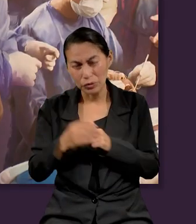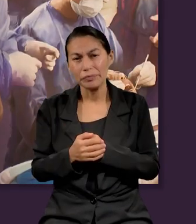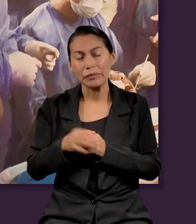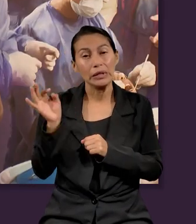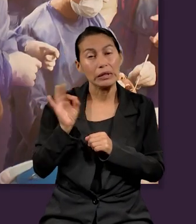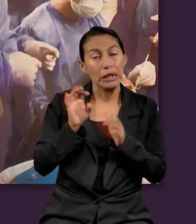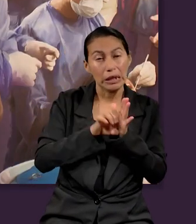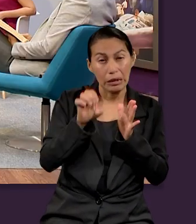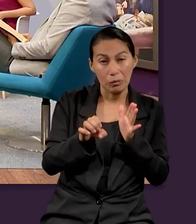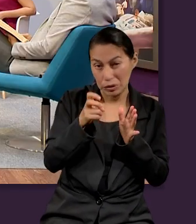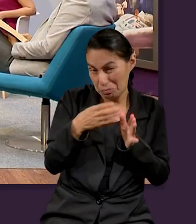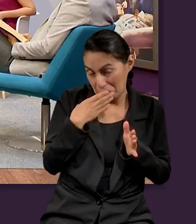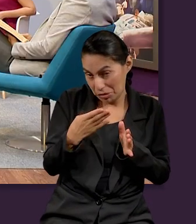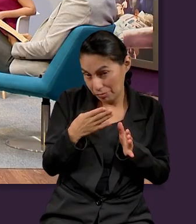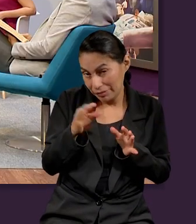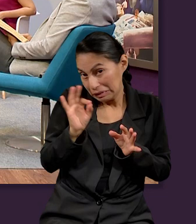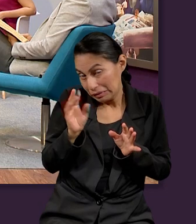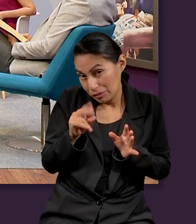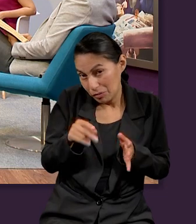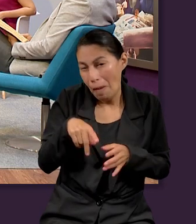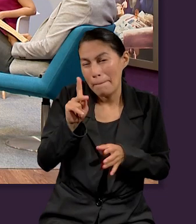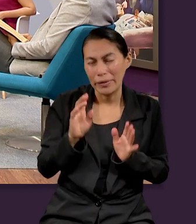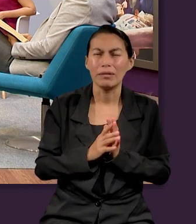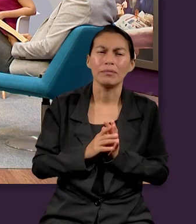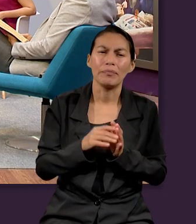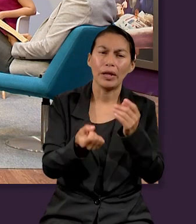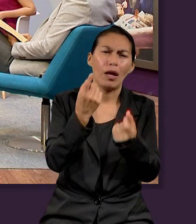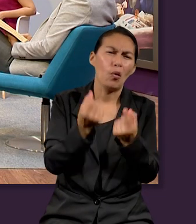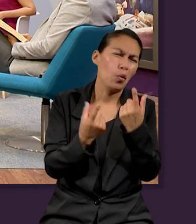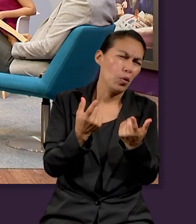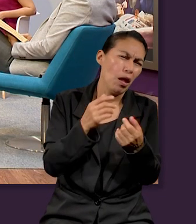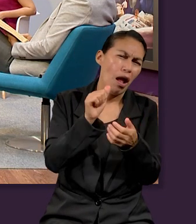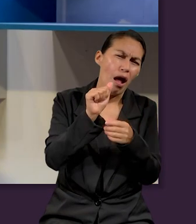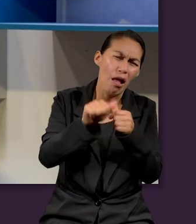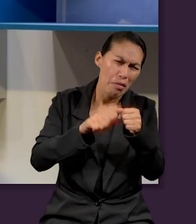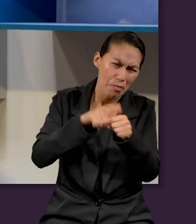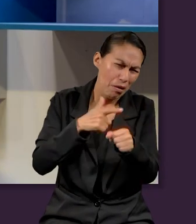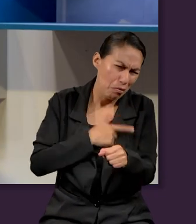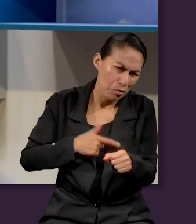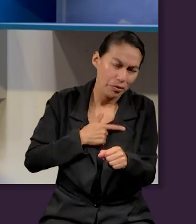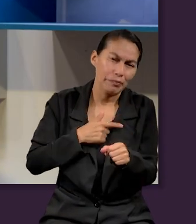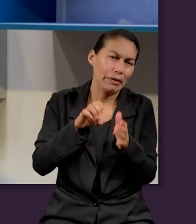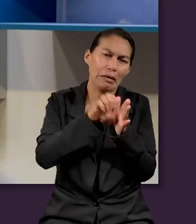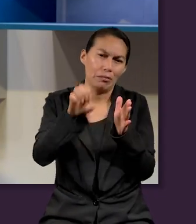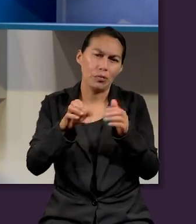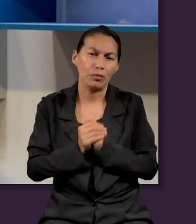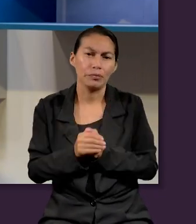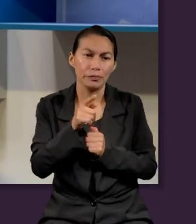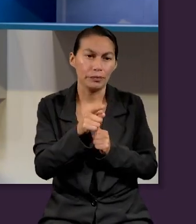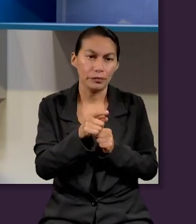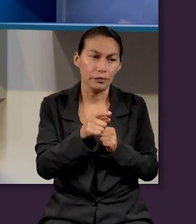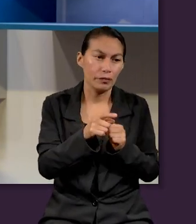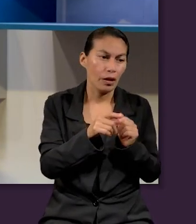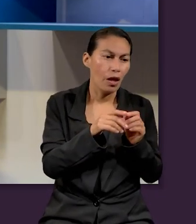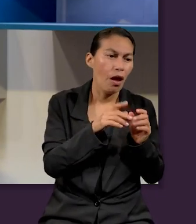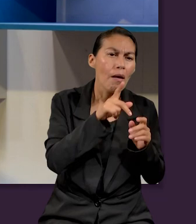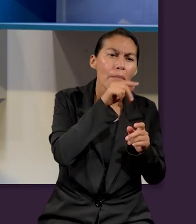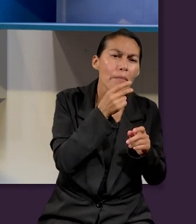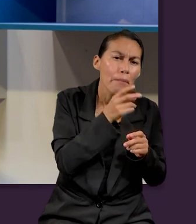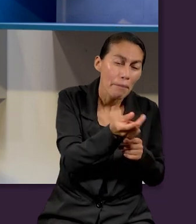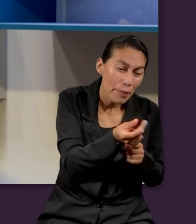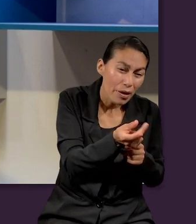Sus frases son fantásticas. Quizá el ejemplo que voy a dar no es el mejor, pero para quienes gustan de las mascotas.